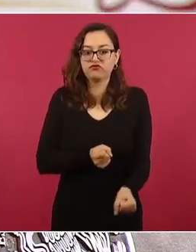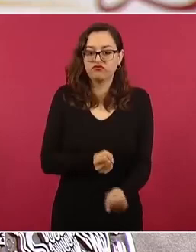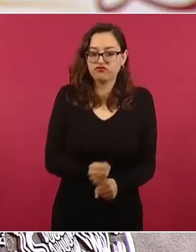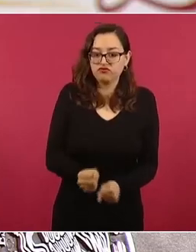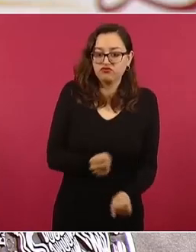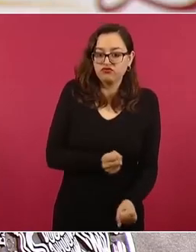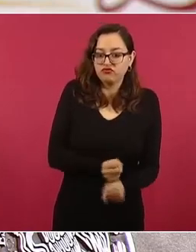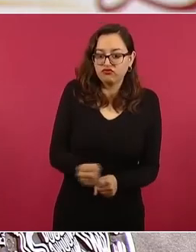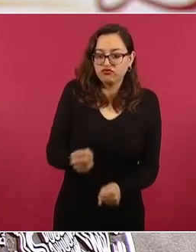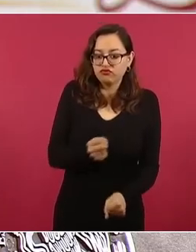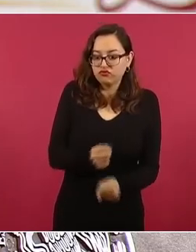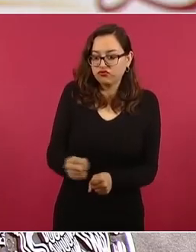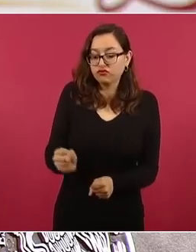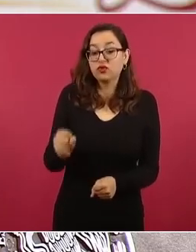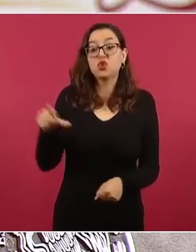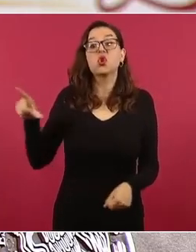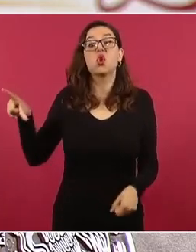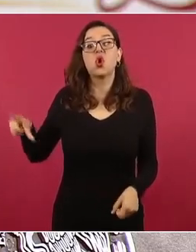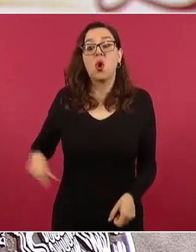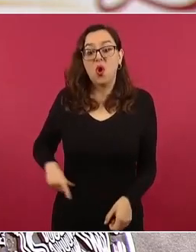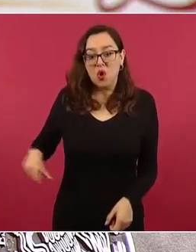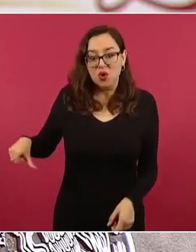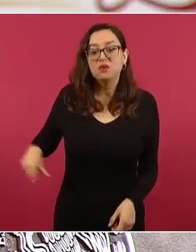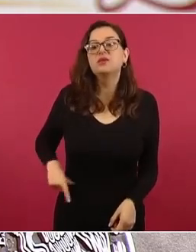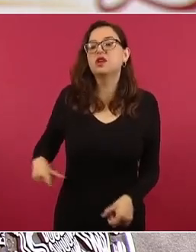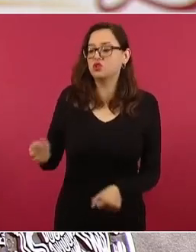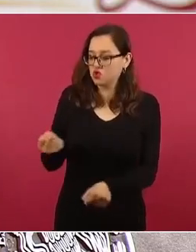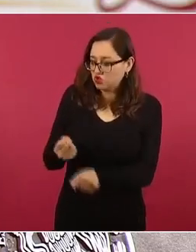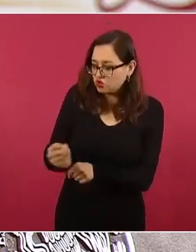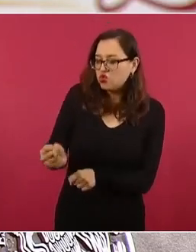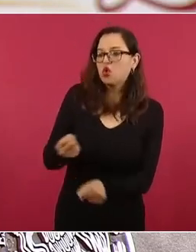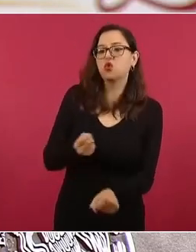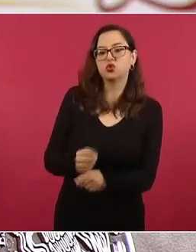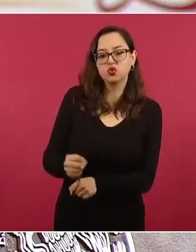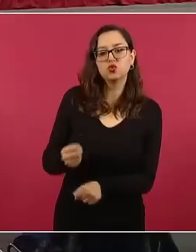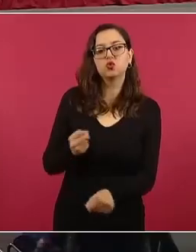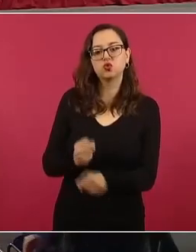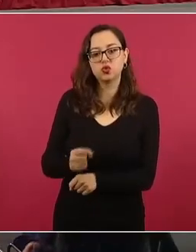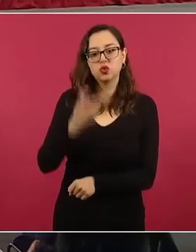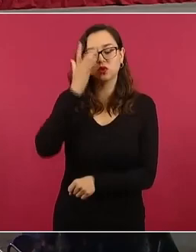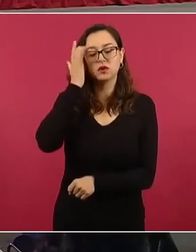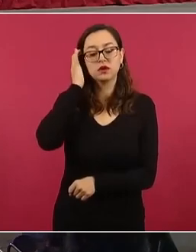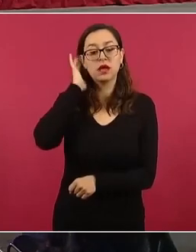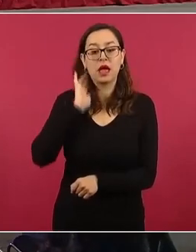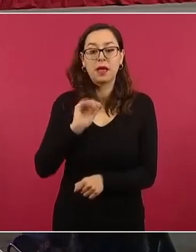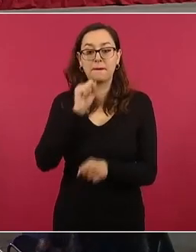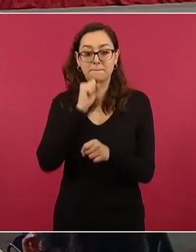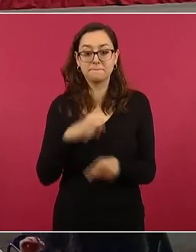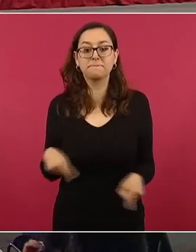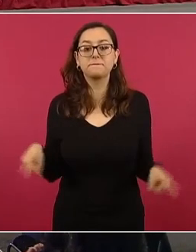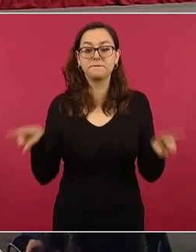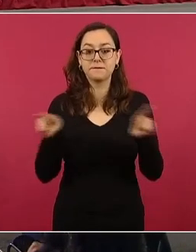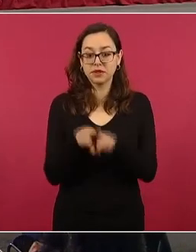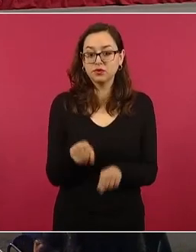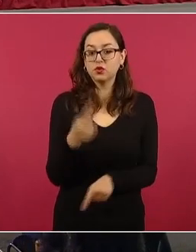objeto por funcionarios públicos las personas detenidas, una muy importante la obtención de